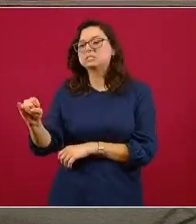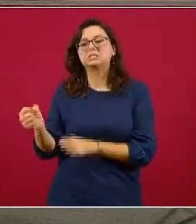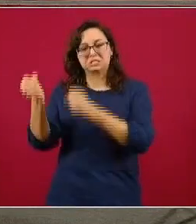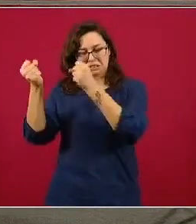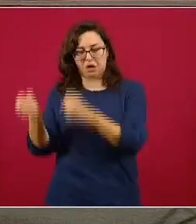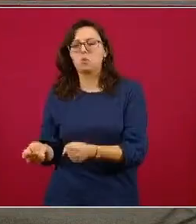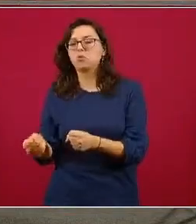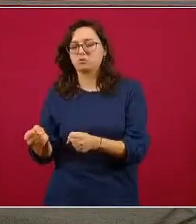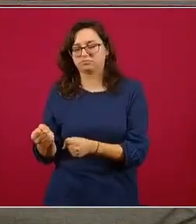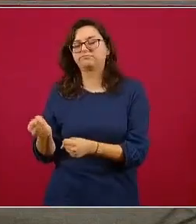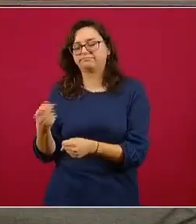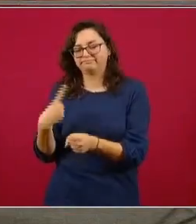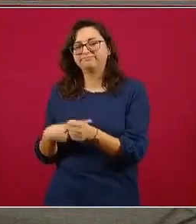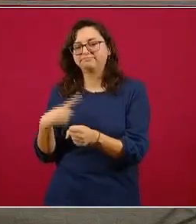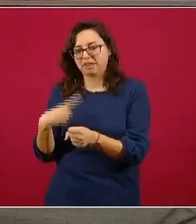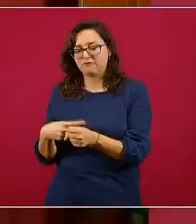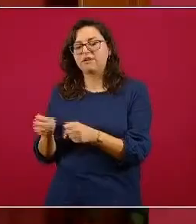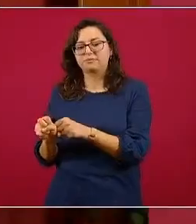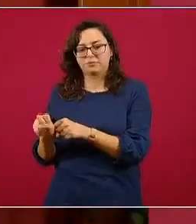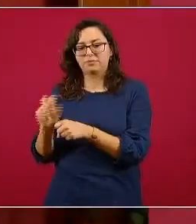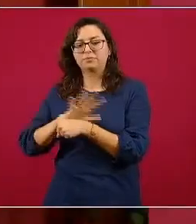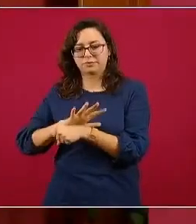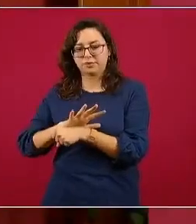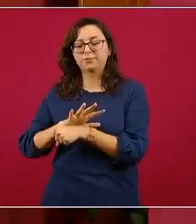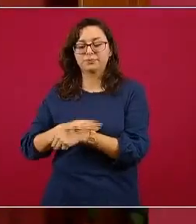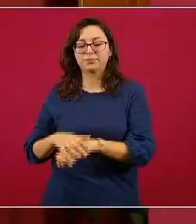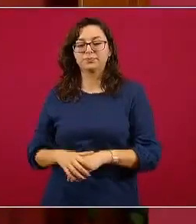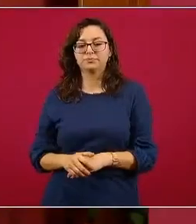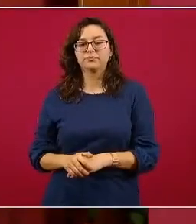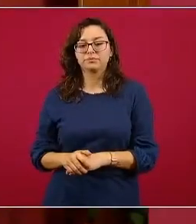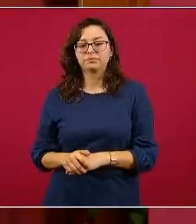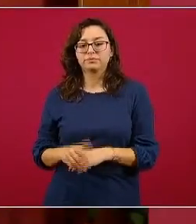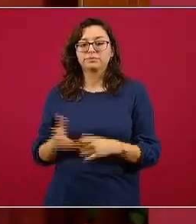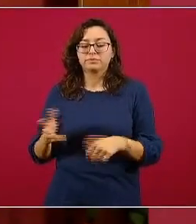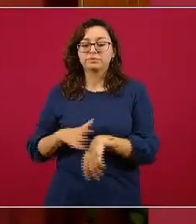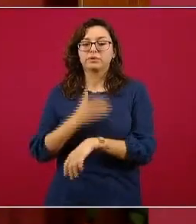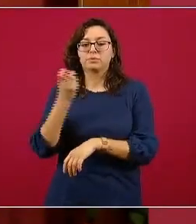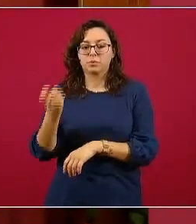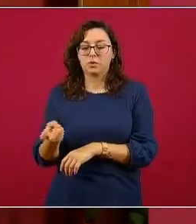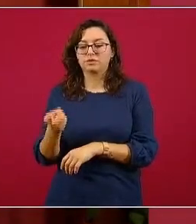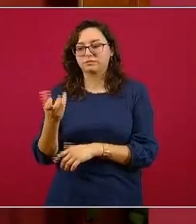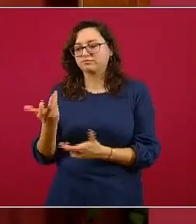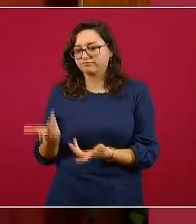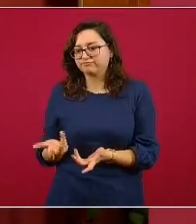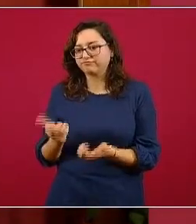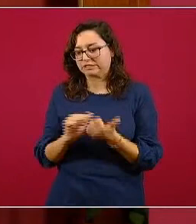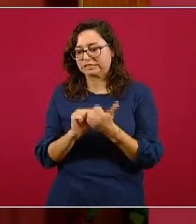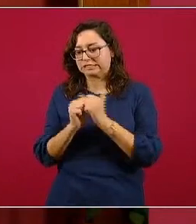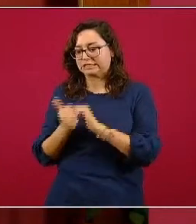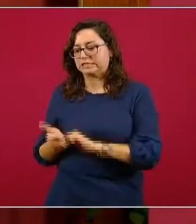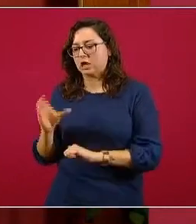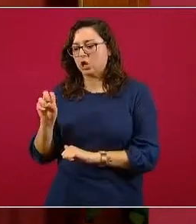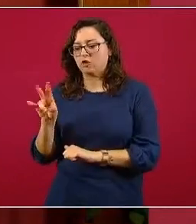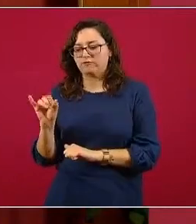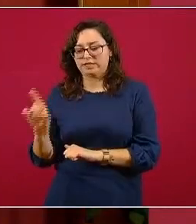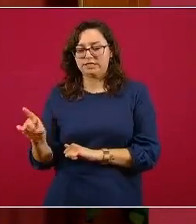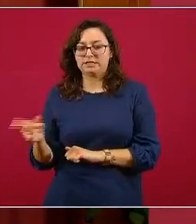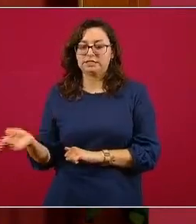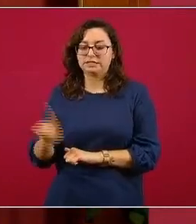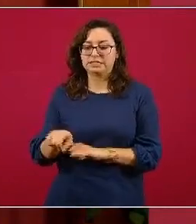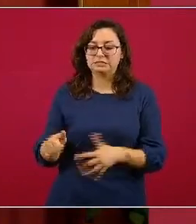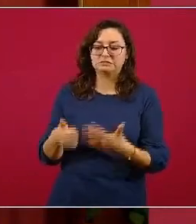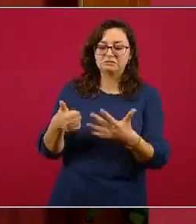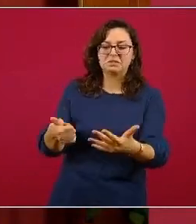producen o expresan estos síntomas a causa del virus SARS-CoV-2 y por lo tanto de COVID-19 y todavía otras 6